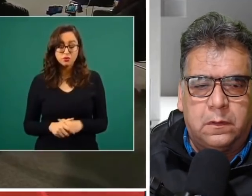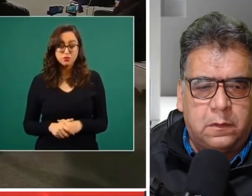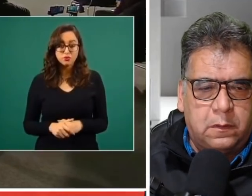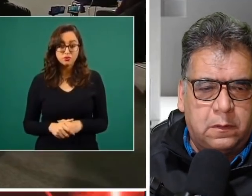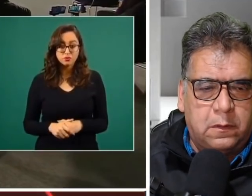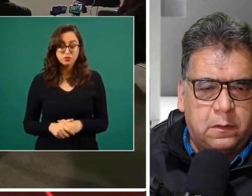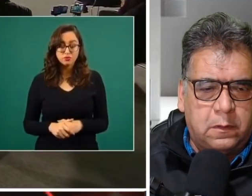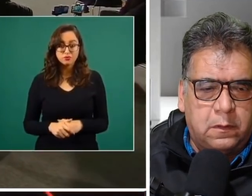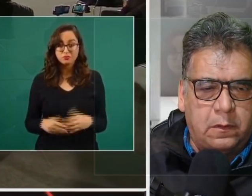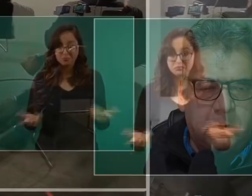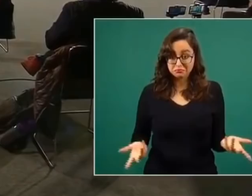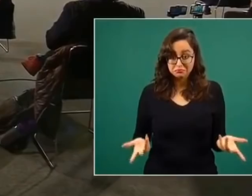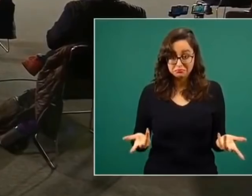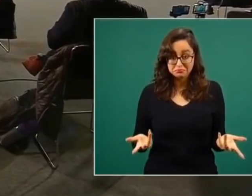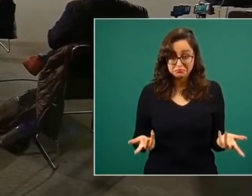todo esto